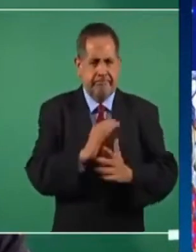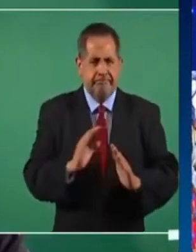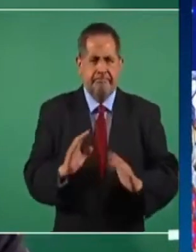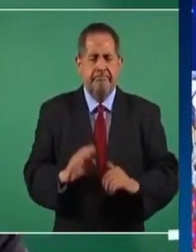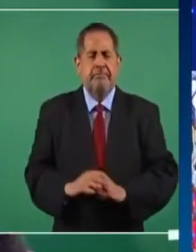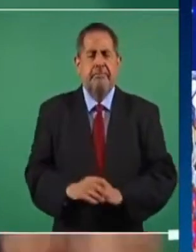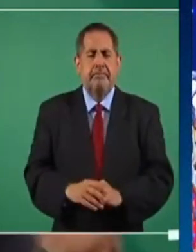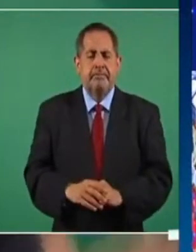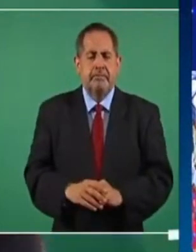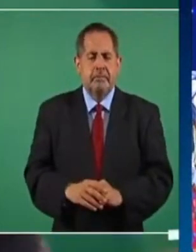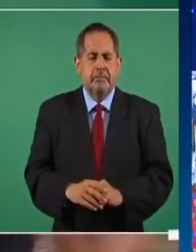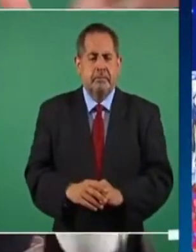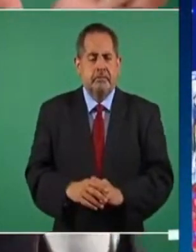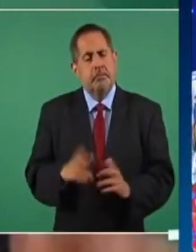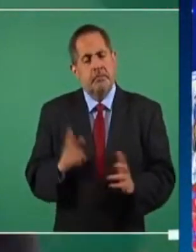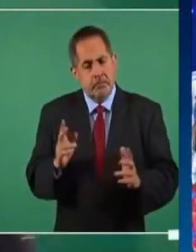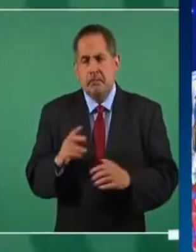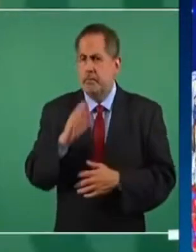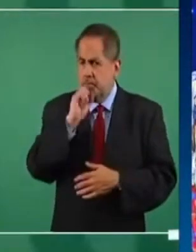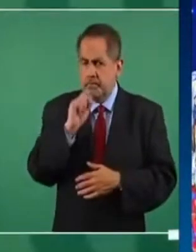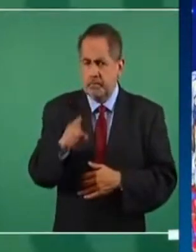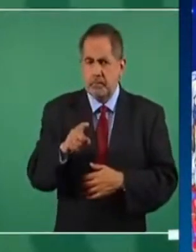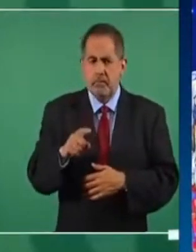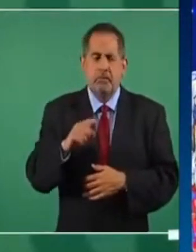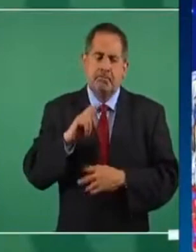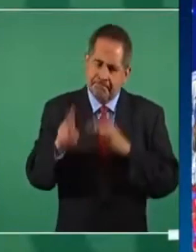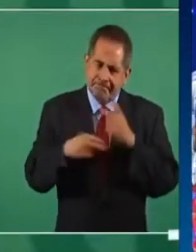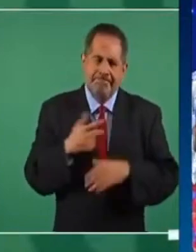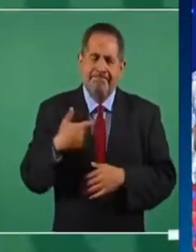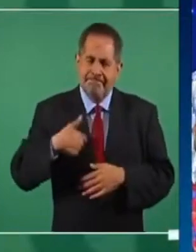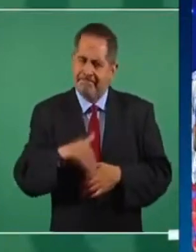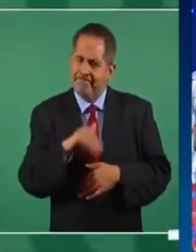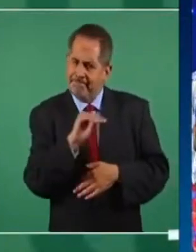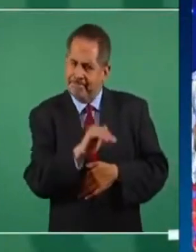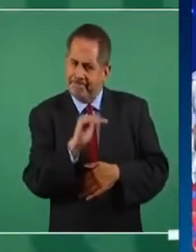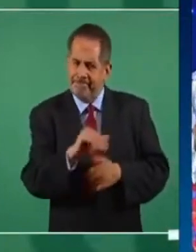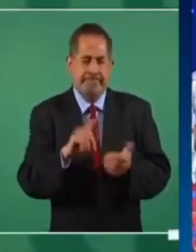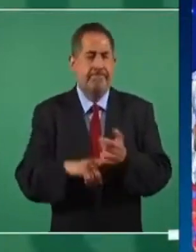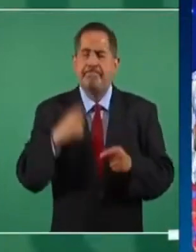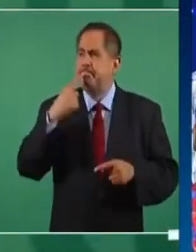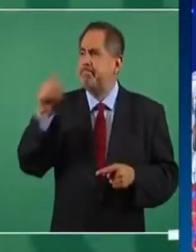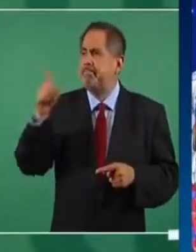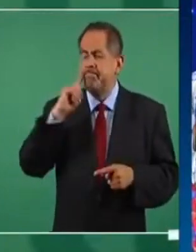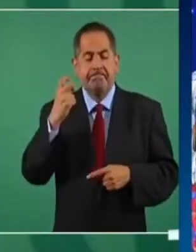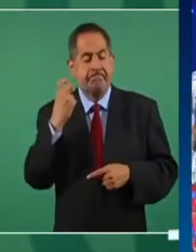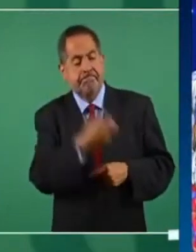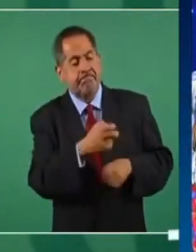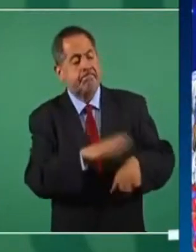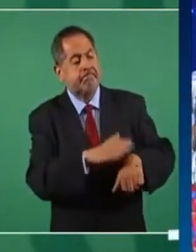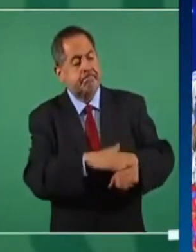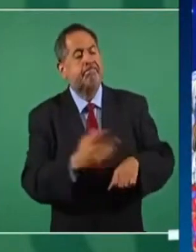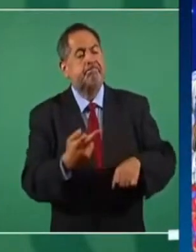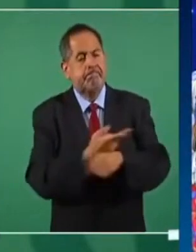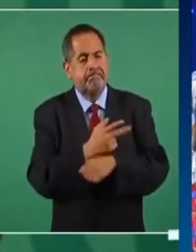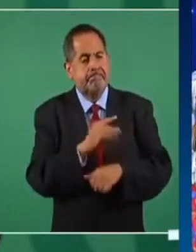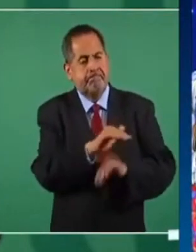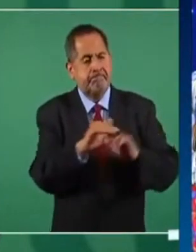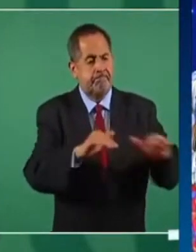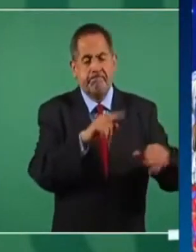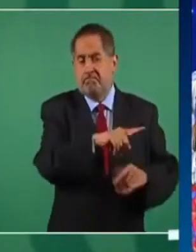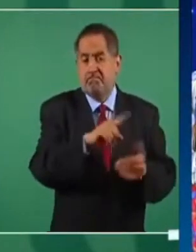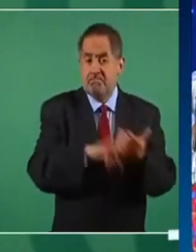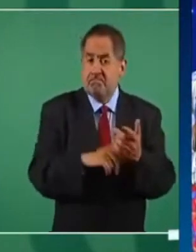al mismo tiempo voy a estar denunciando todos estos